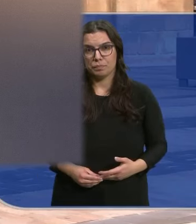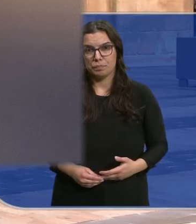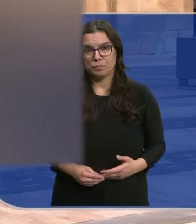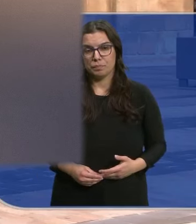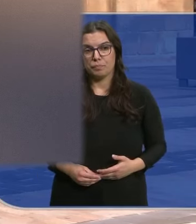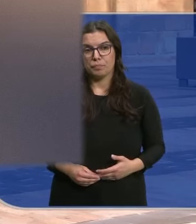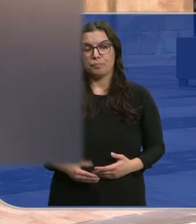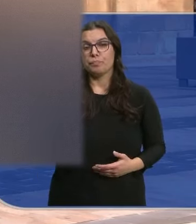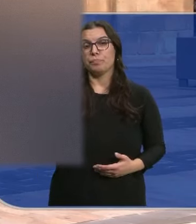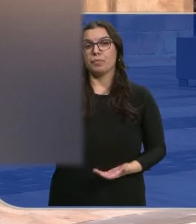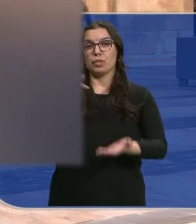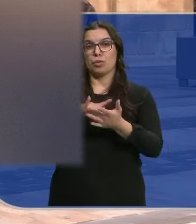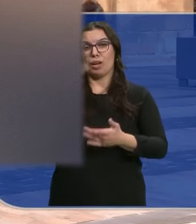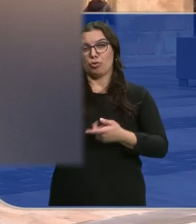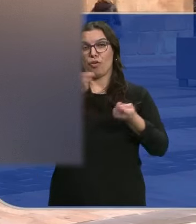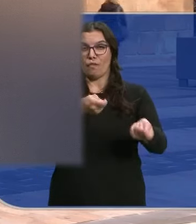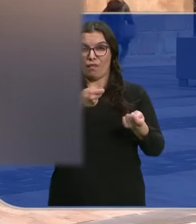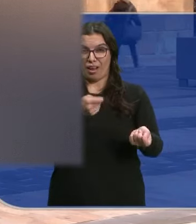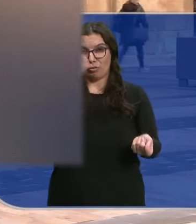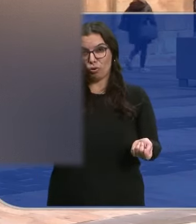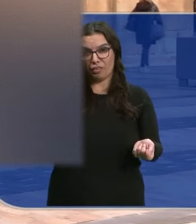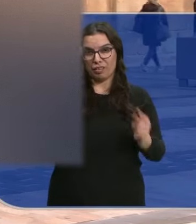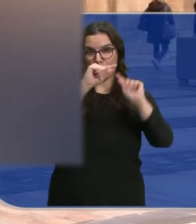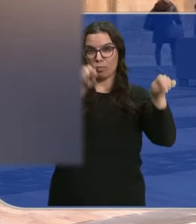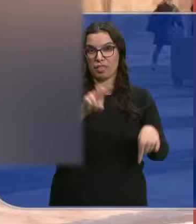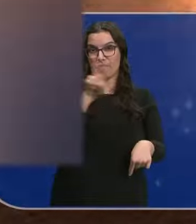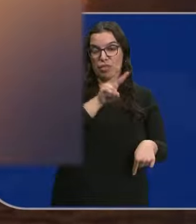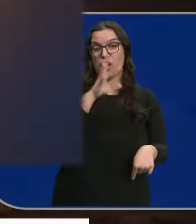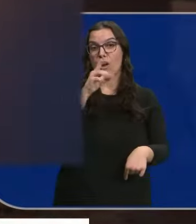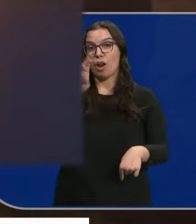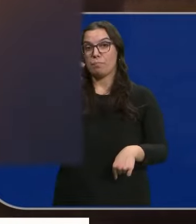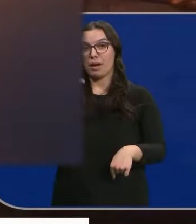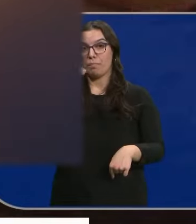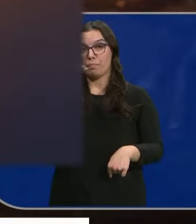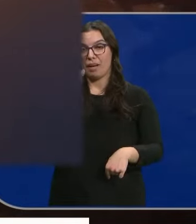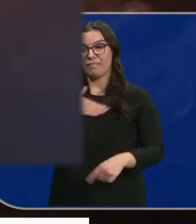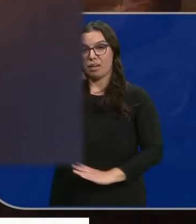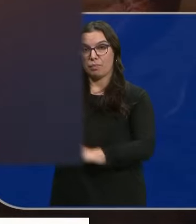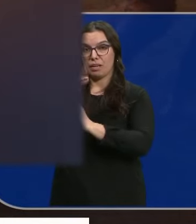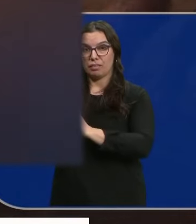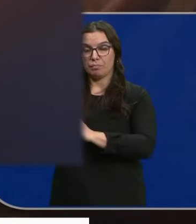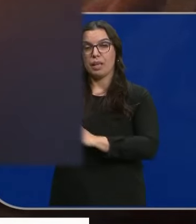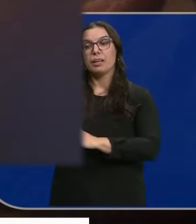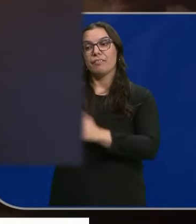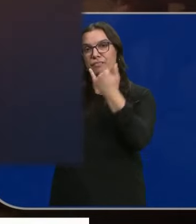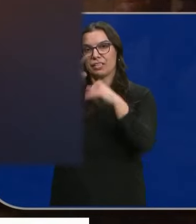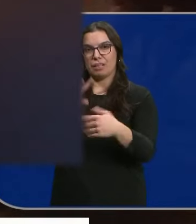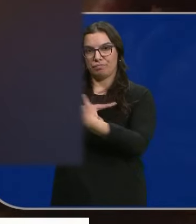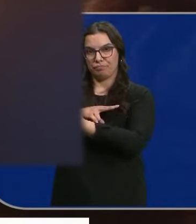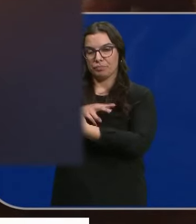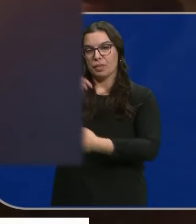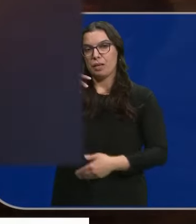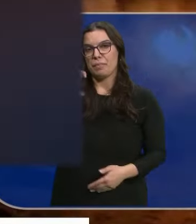Como ya sucediese Con el toro De la vega en Tordesillas En la provincia de Valladolid Ahora PACMA Busca paralizar Por la vía judicial El toro jubilo De